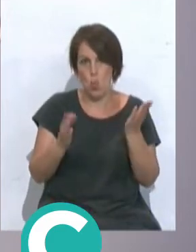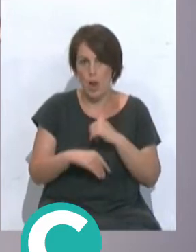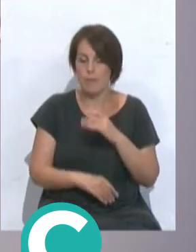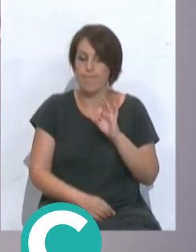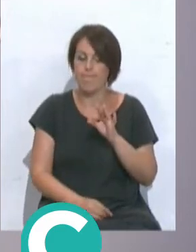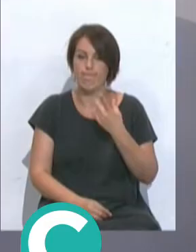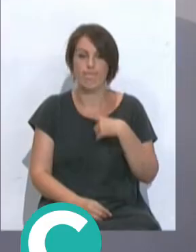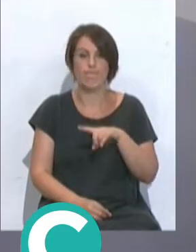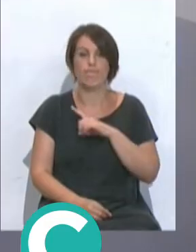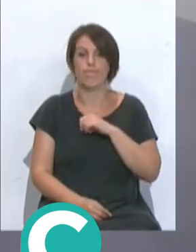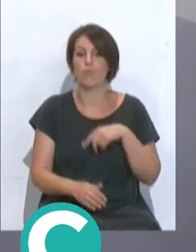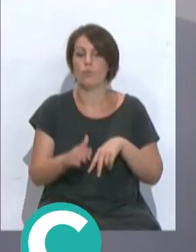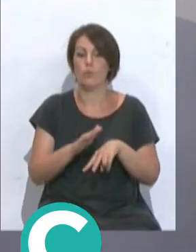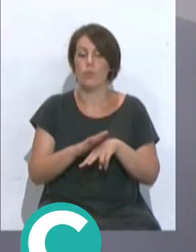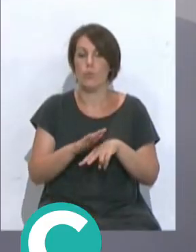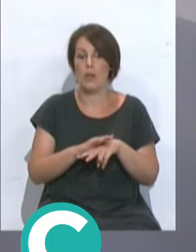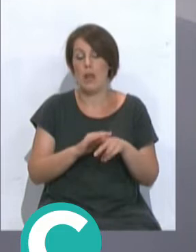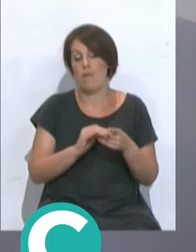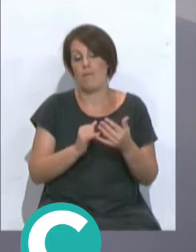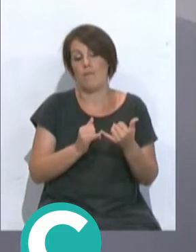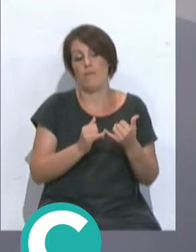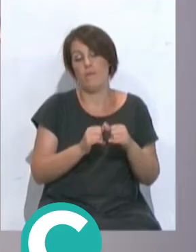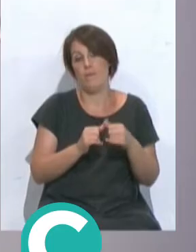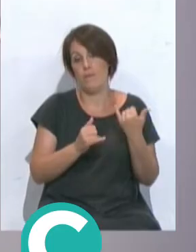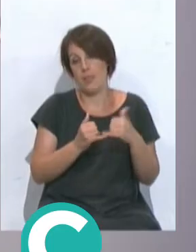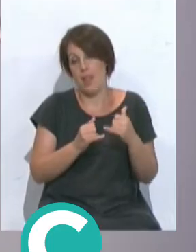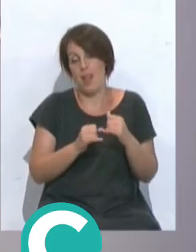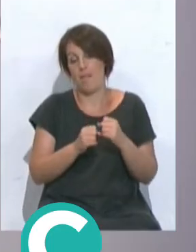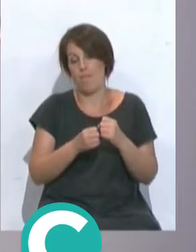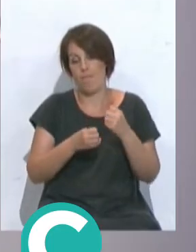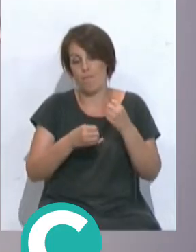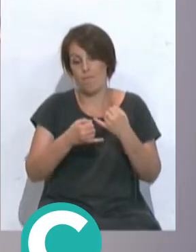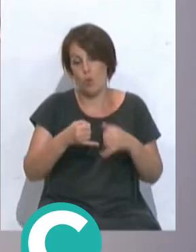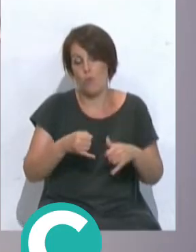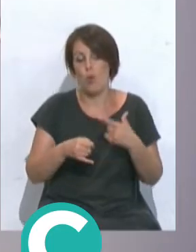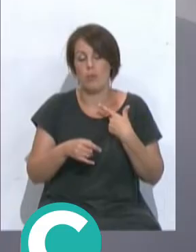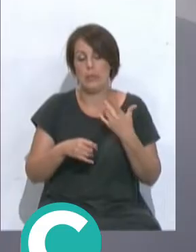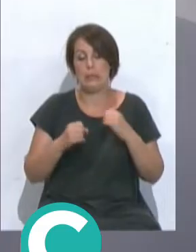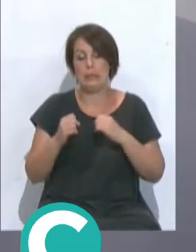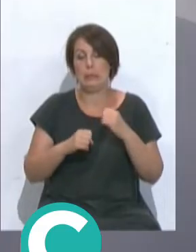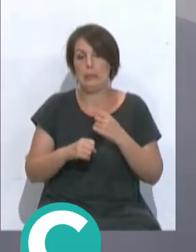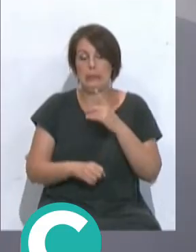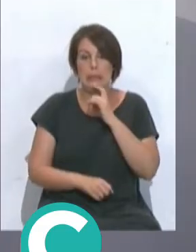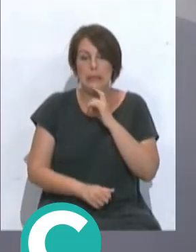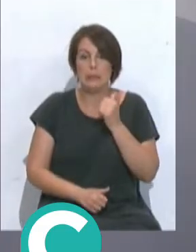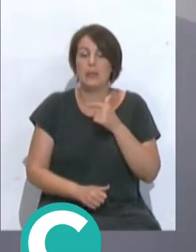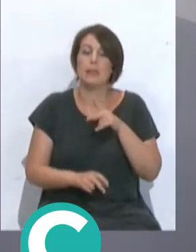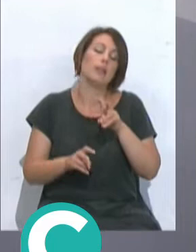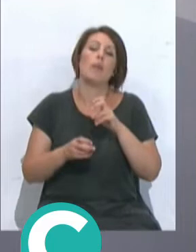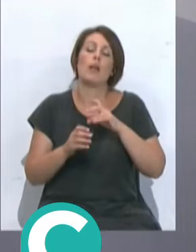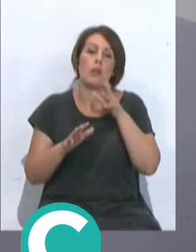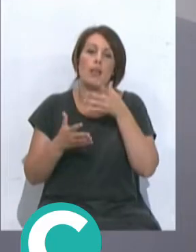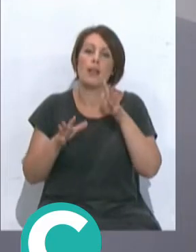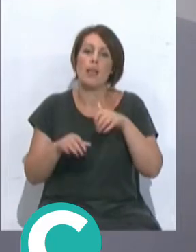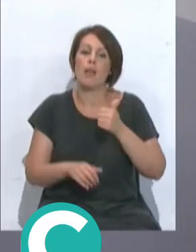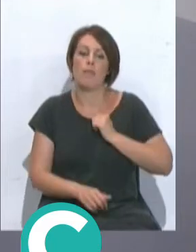cierto que estaremos ahí en el furgón de cola y cada vez más complicado el competir contra estos. Pues esto en cuanto a la actualidad del CAE,